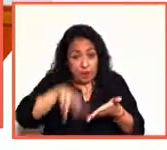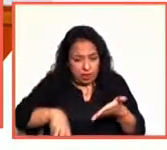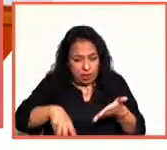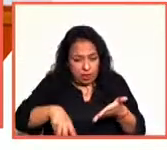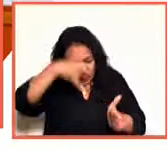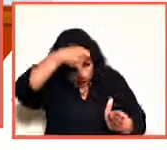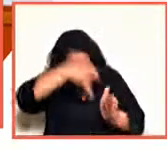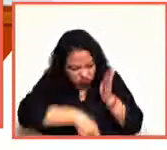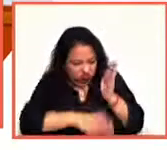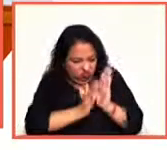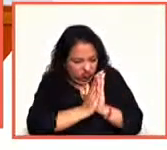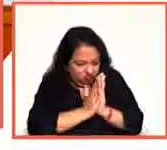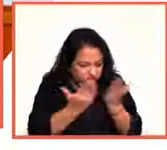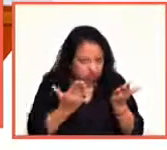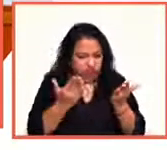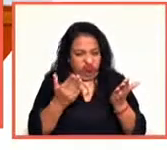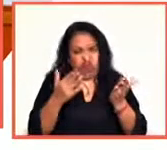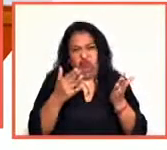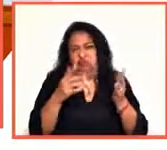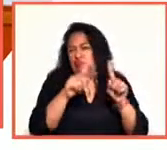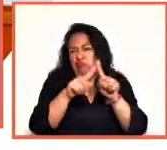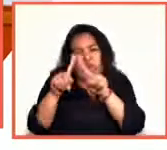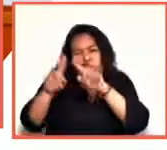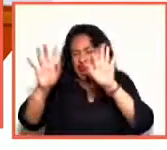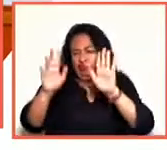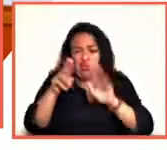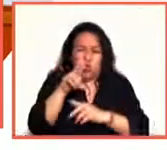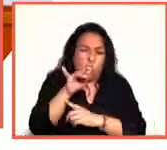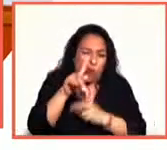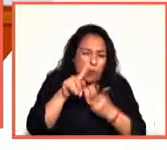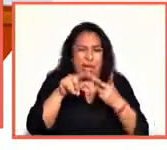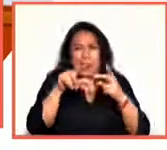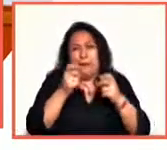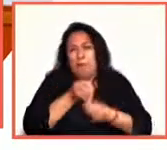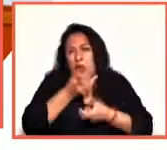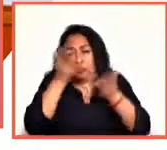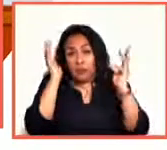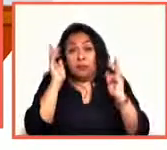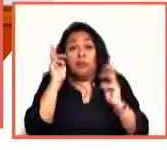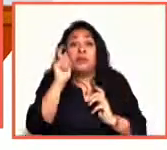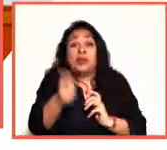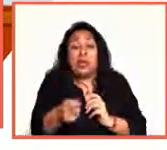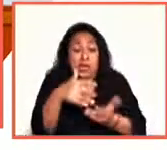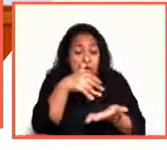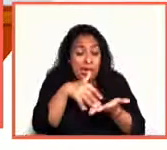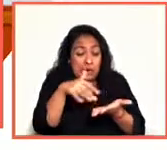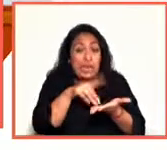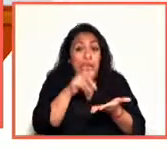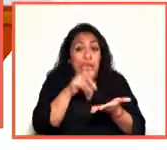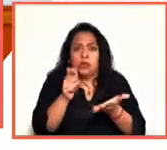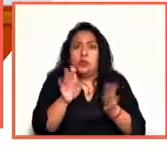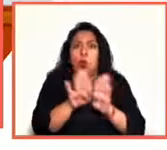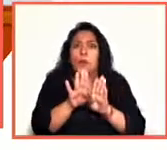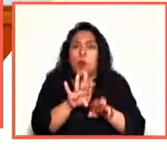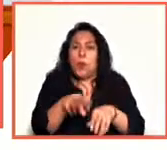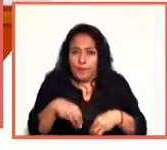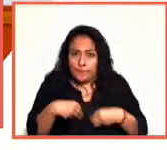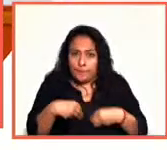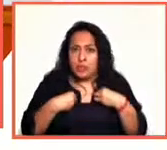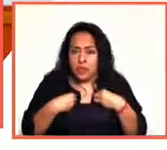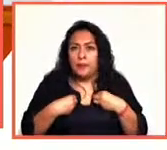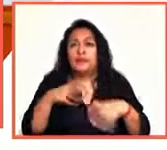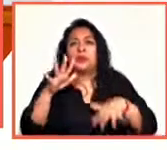textos, en las novelas, poemas, lo que quieras, leer es vivir, es una forma de vivir, ¿sí? A veces los